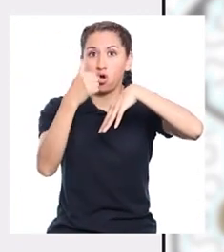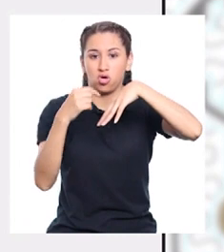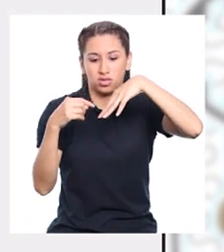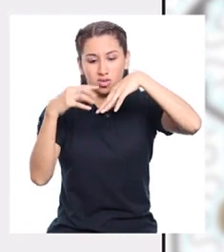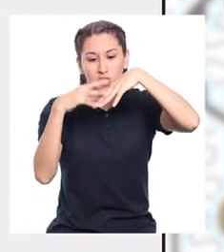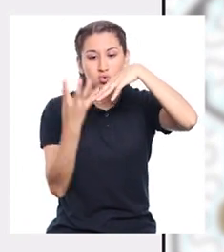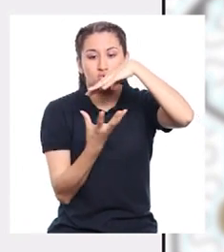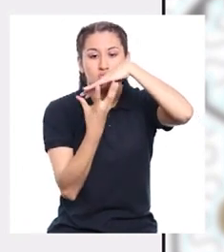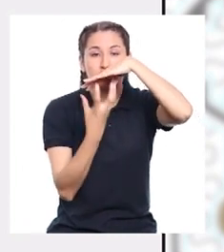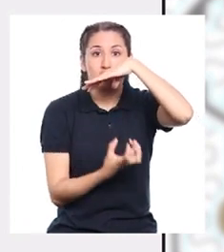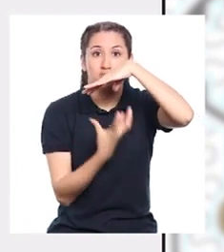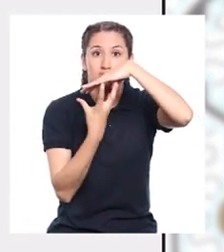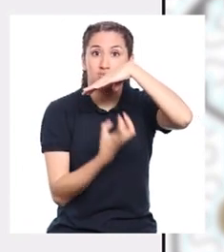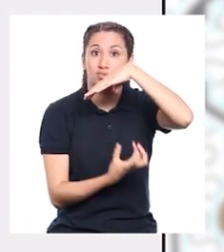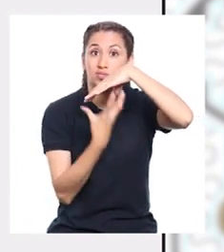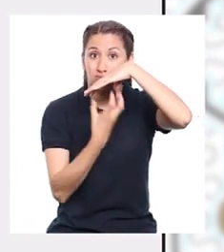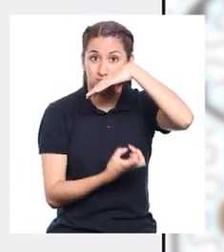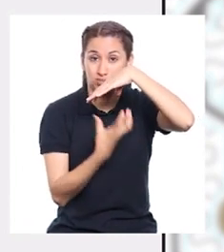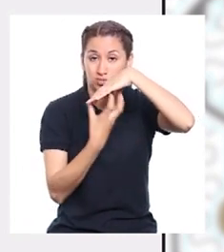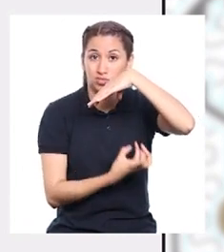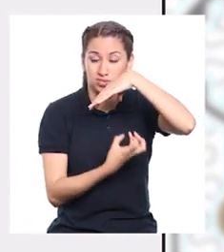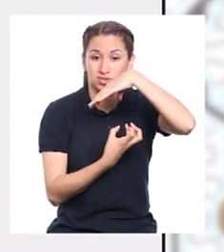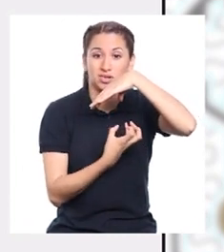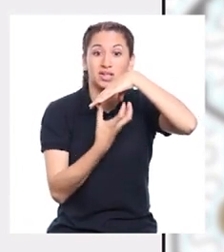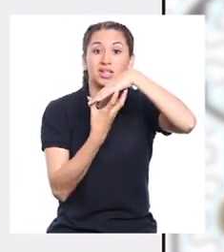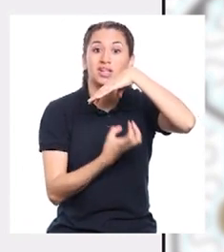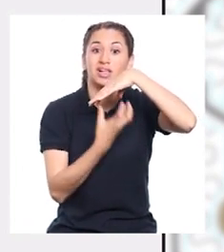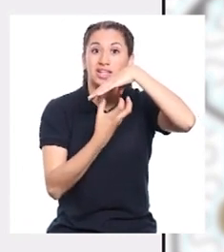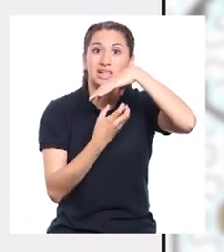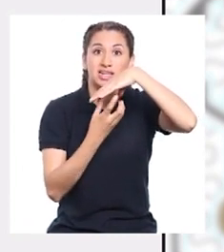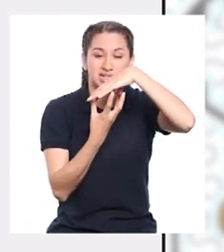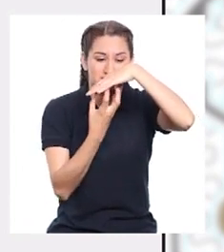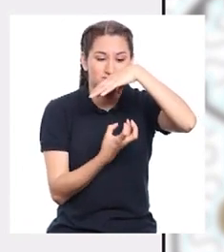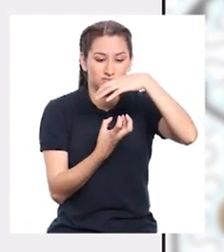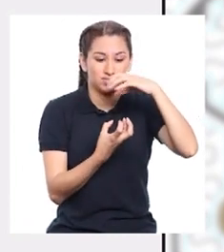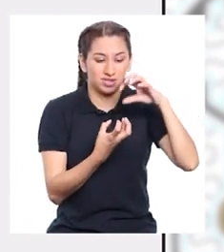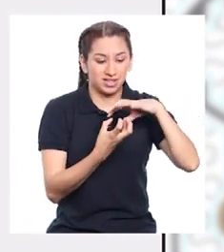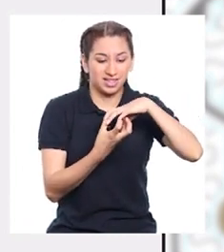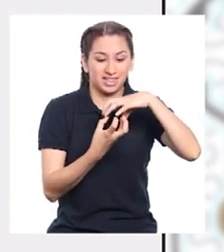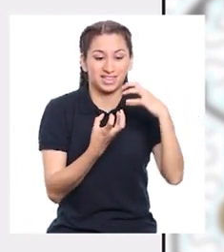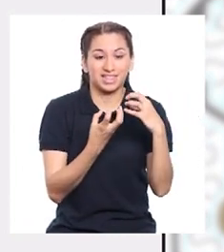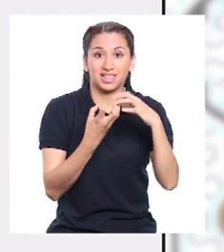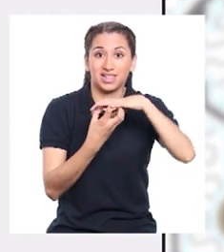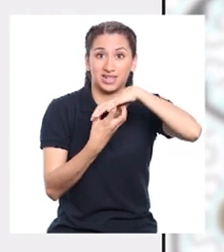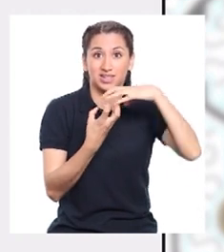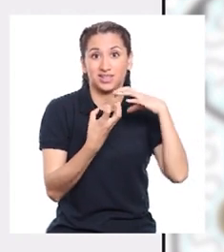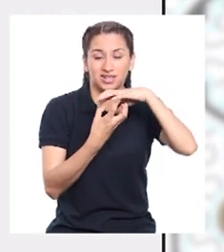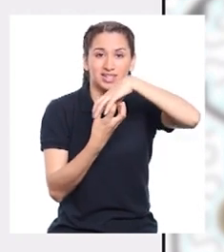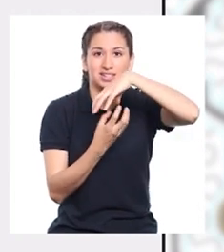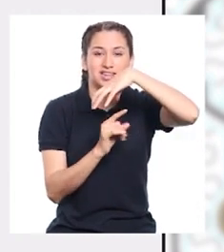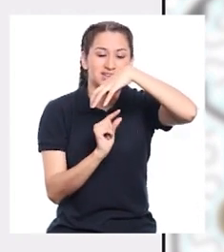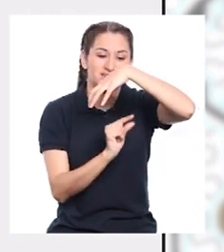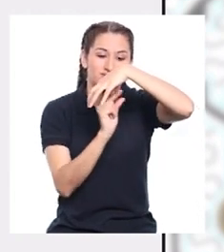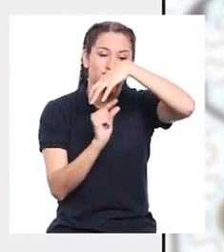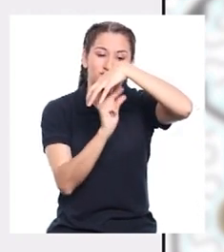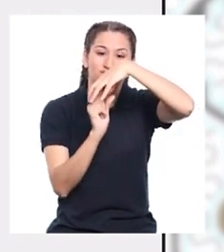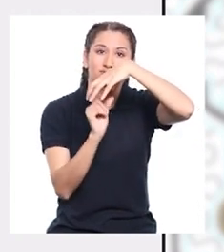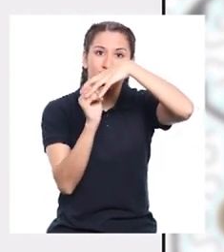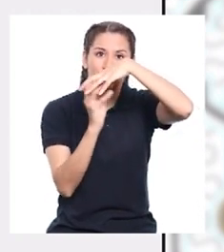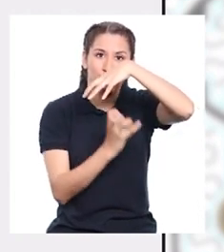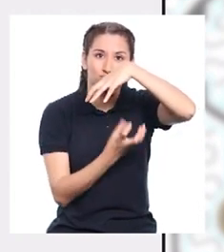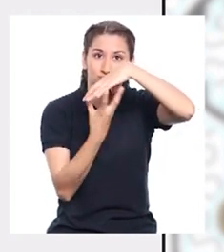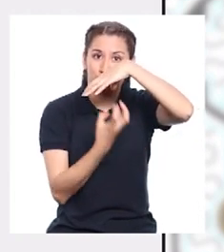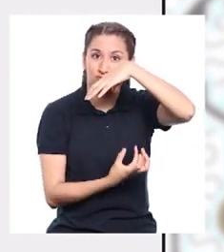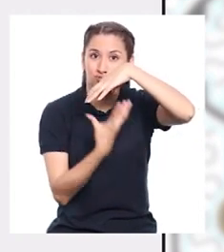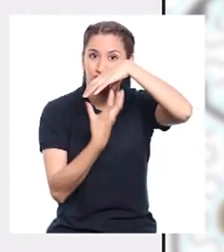absorbida por la superficie terrestre. Una parte de la energía solar es retenida en la atmósfera gracias a los gases de efecto